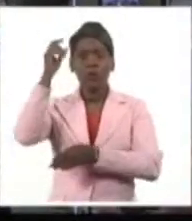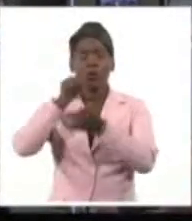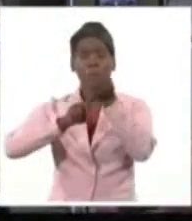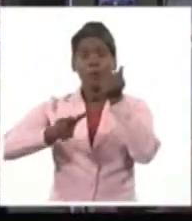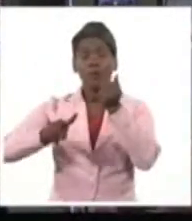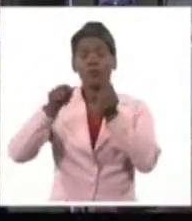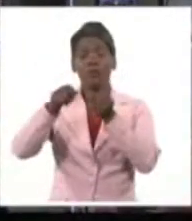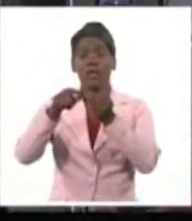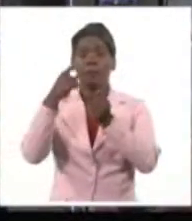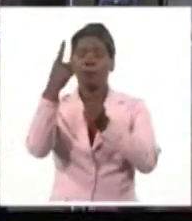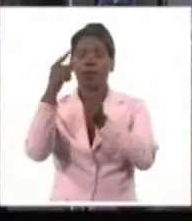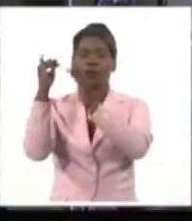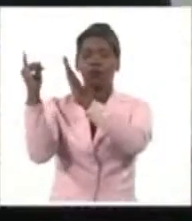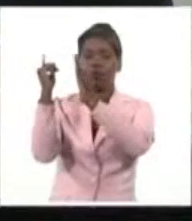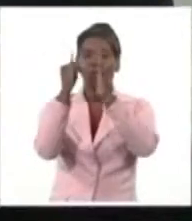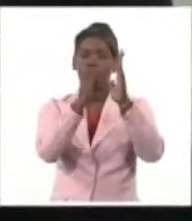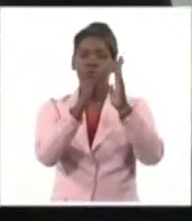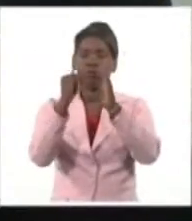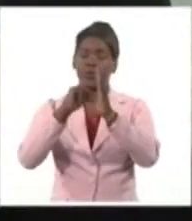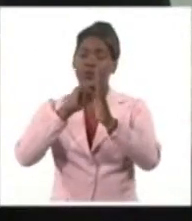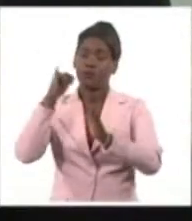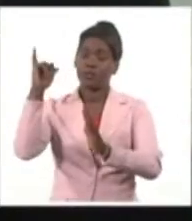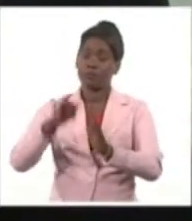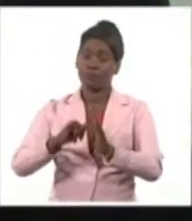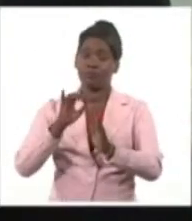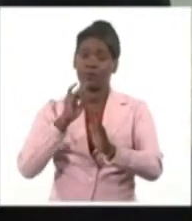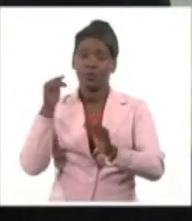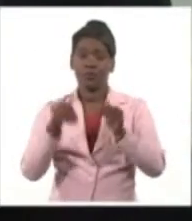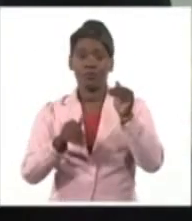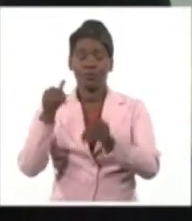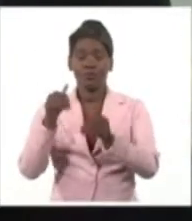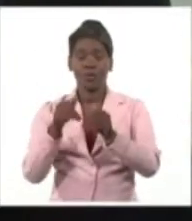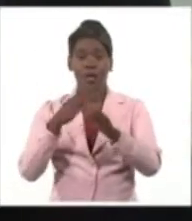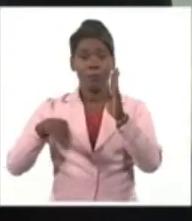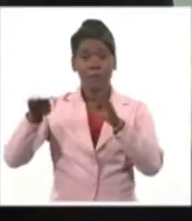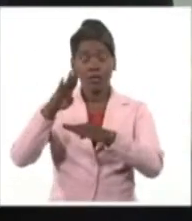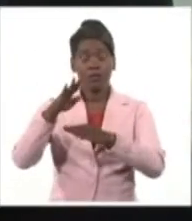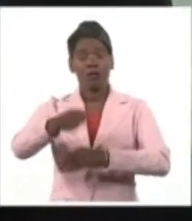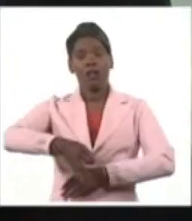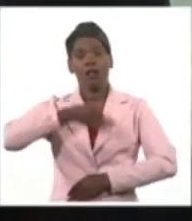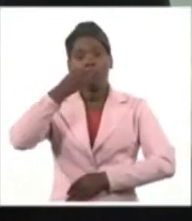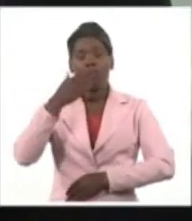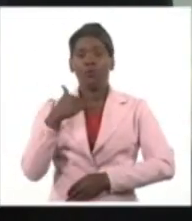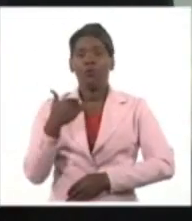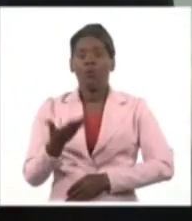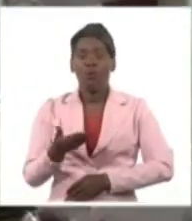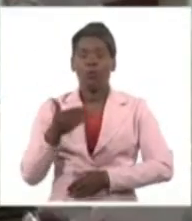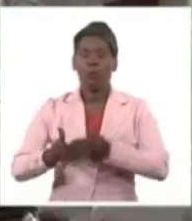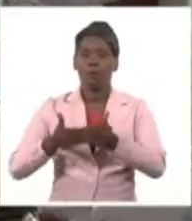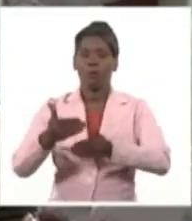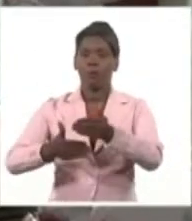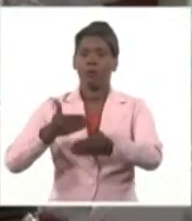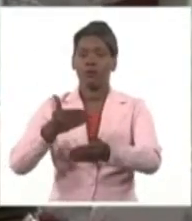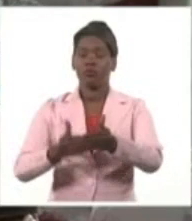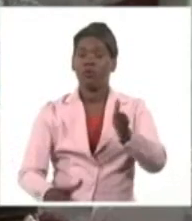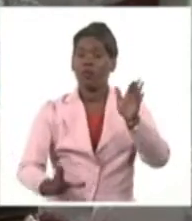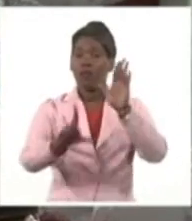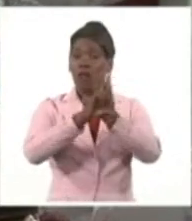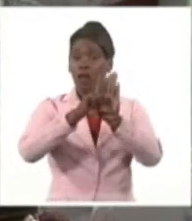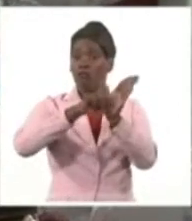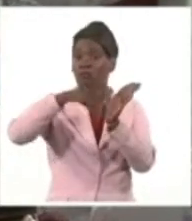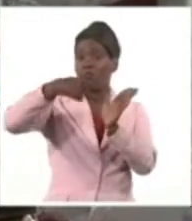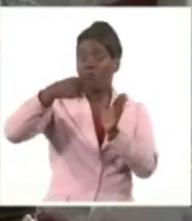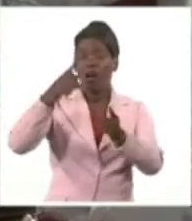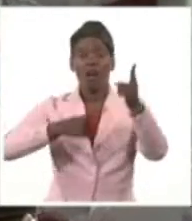mediante videoconferencia, el primer ministro se interesó por el avance en la implementación de una norma jurídica para regular el